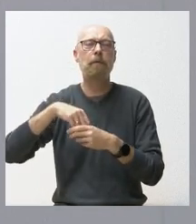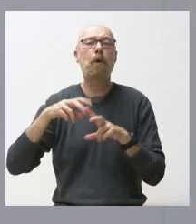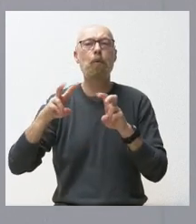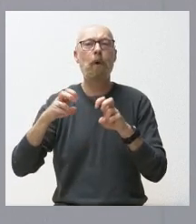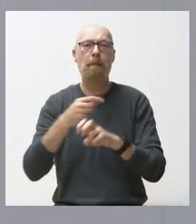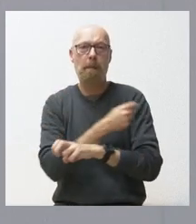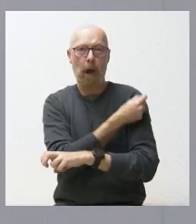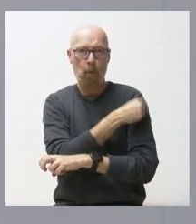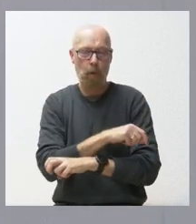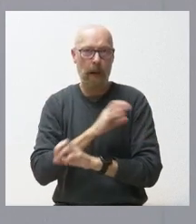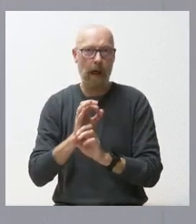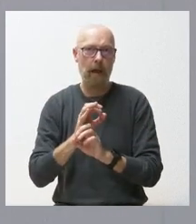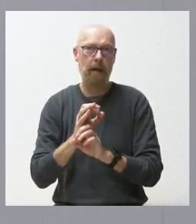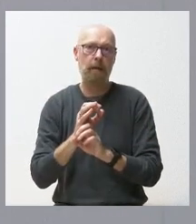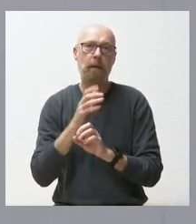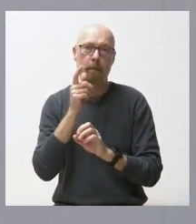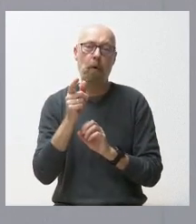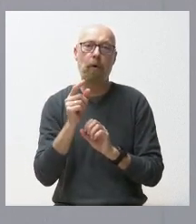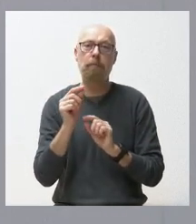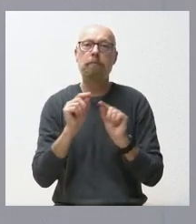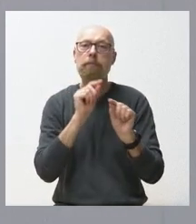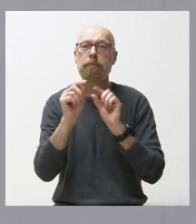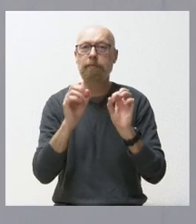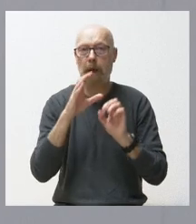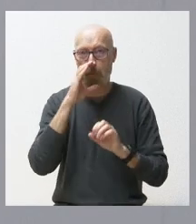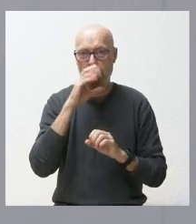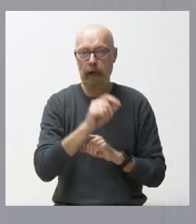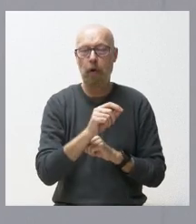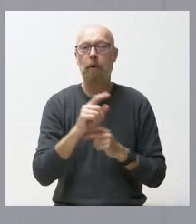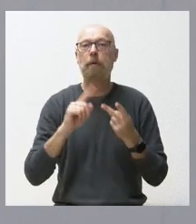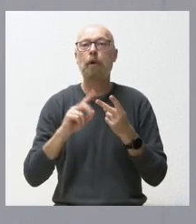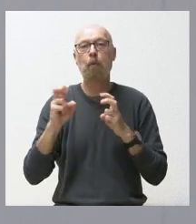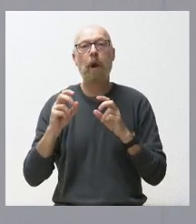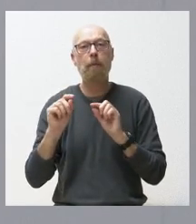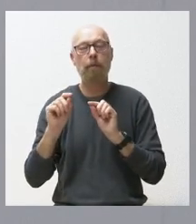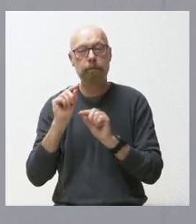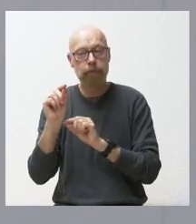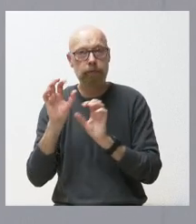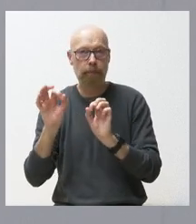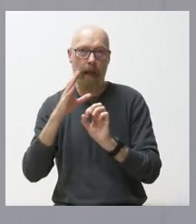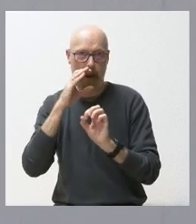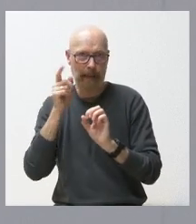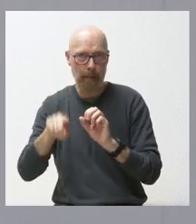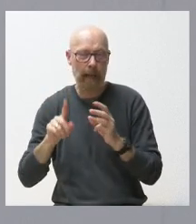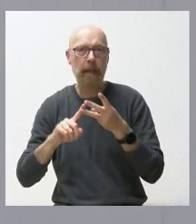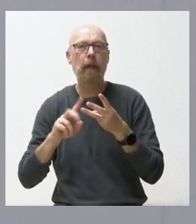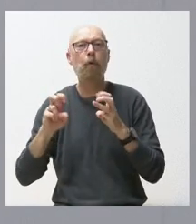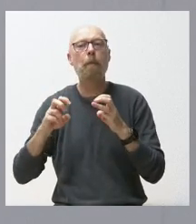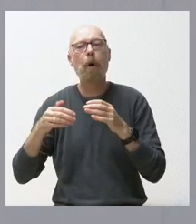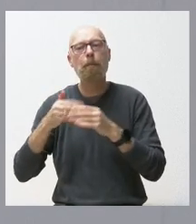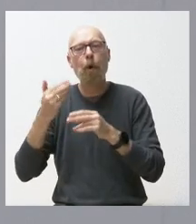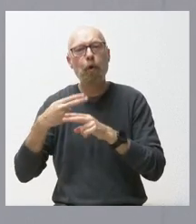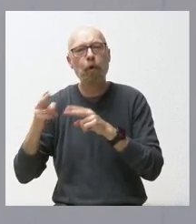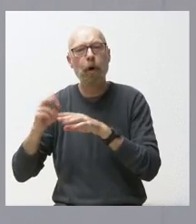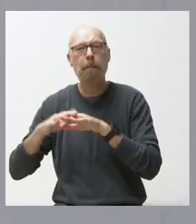inactivada contra patágenos del porcino, un nuevo bioterapéutico también para el sector porcino y nuevos productos inmunológicos para animales de